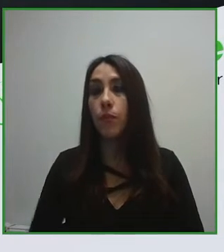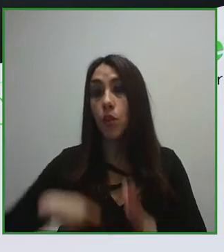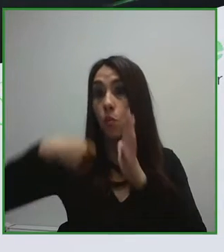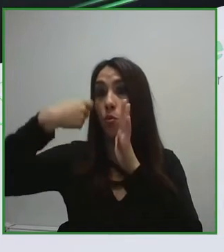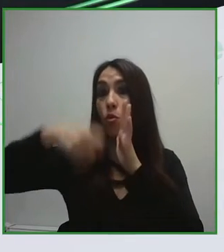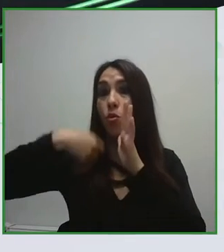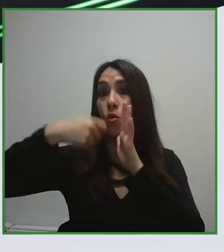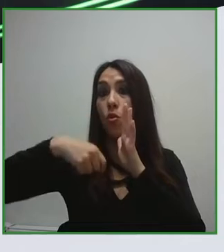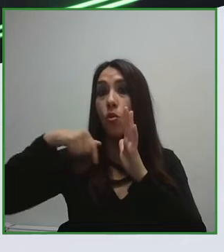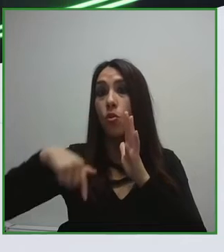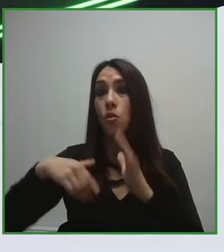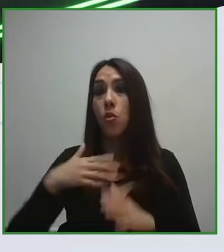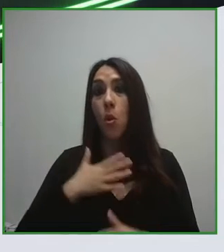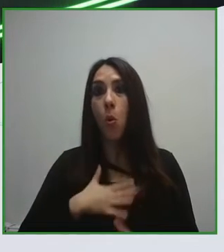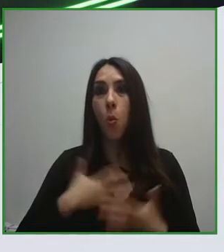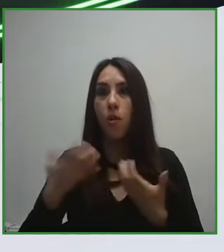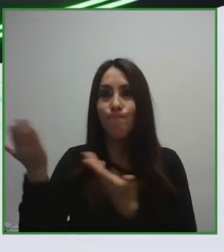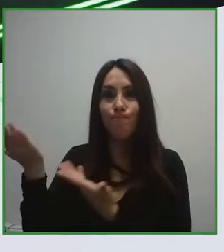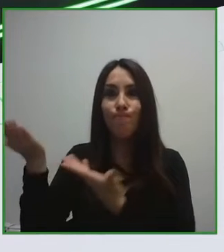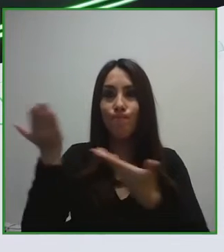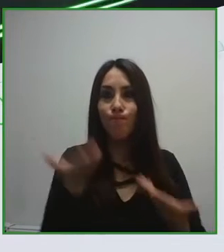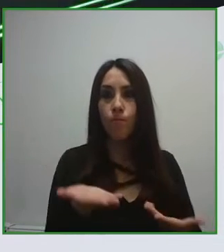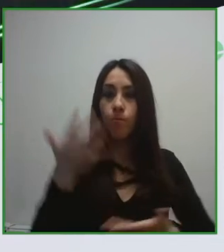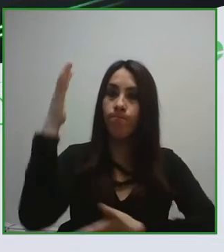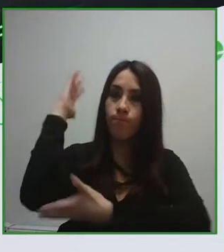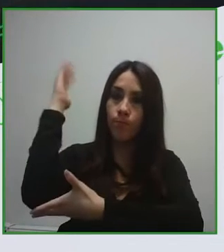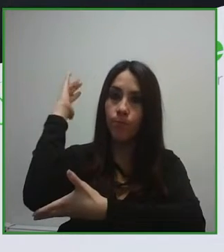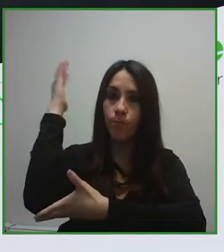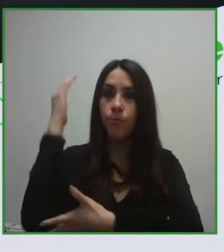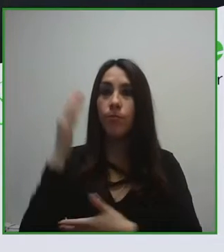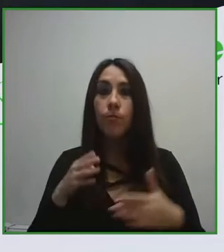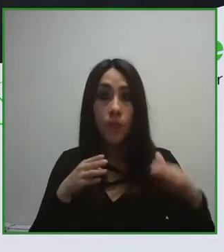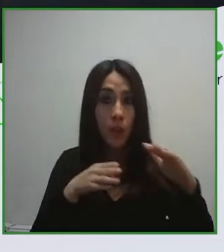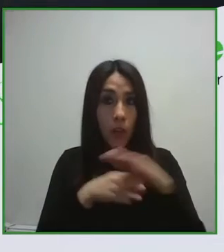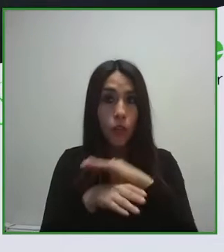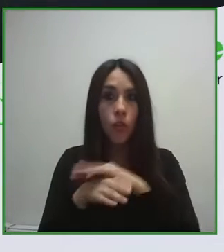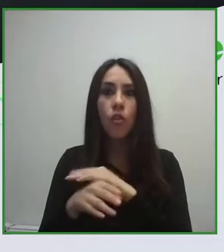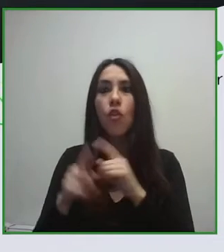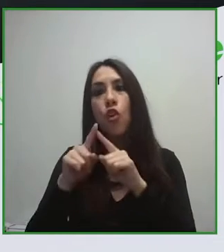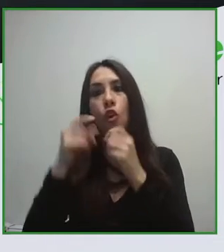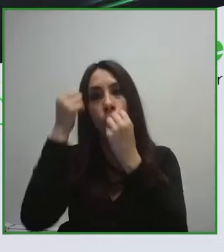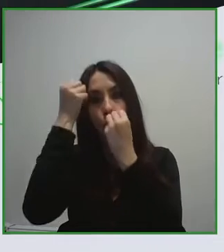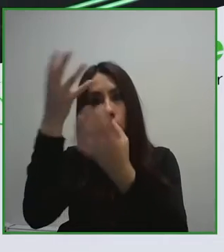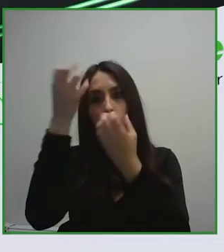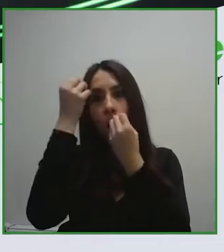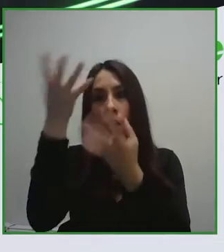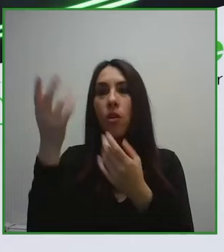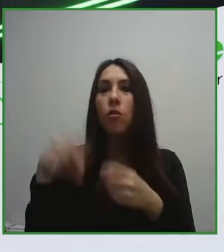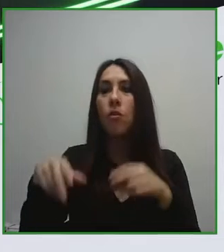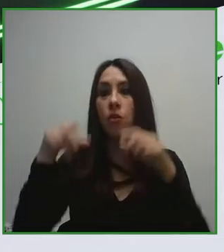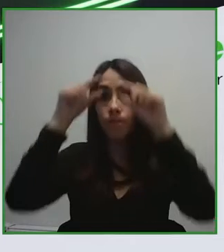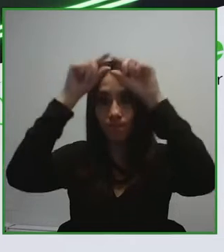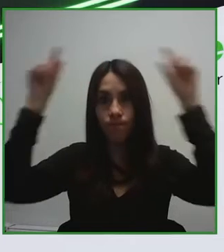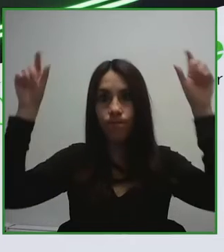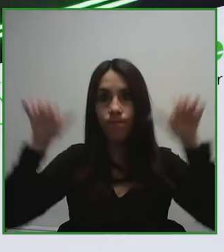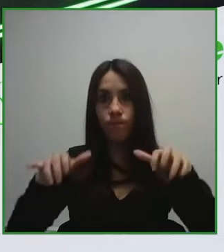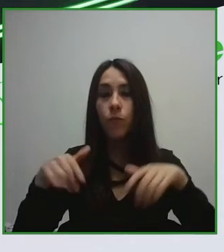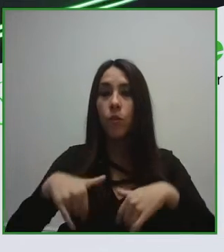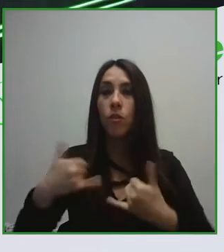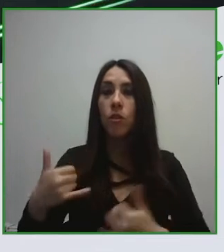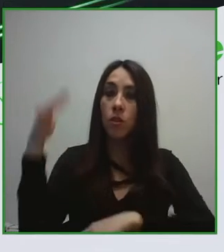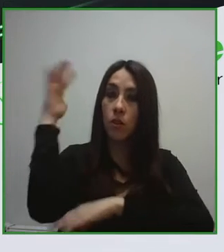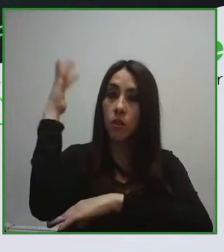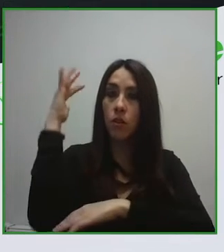Acceso a la Información y Accesibilidad Web. En esta sesión tendremos la oportunidad de conversar sobre cómo las